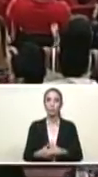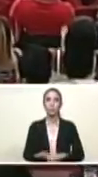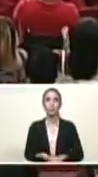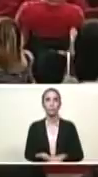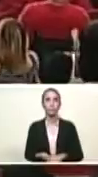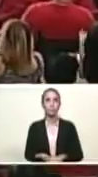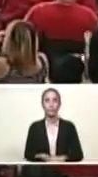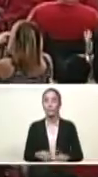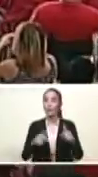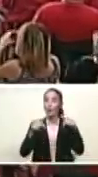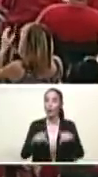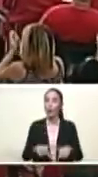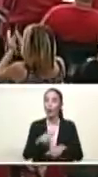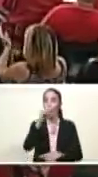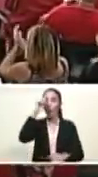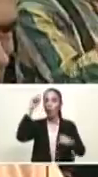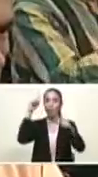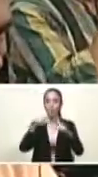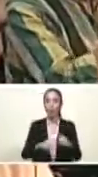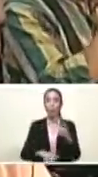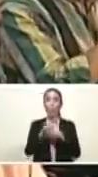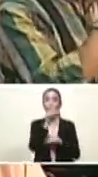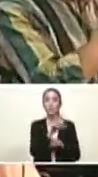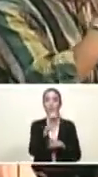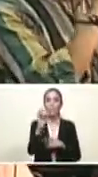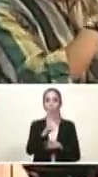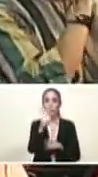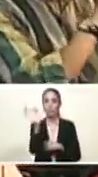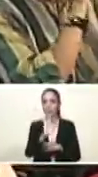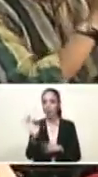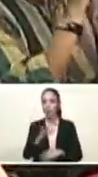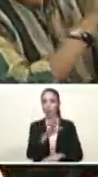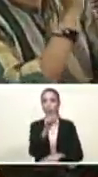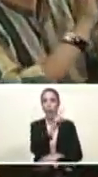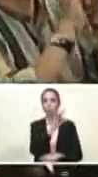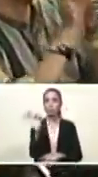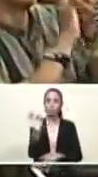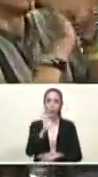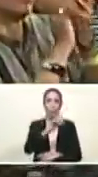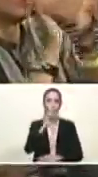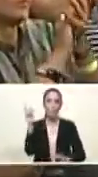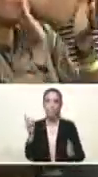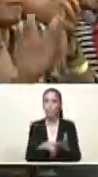lograr a la meta de 100% pensionados en Venezuela.